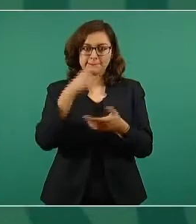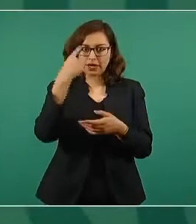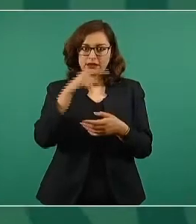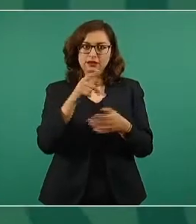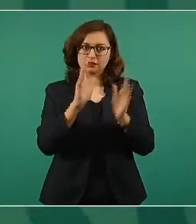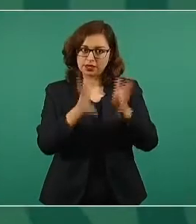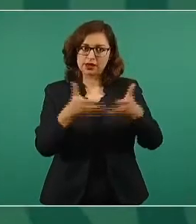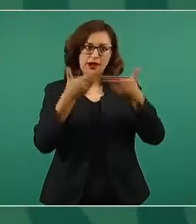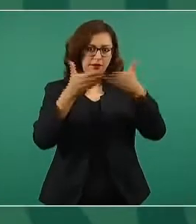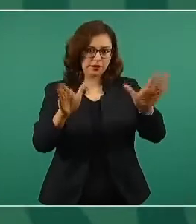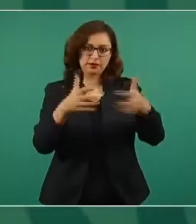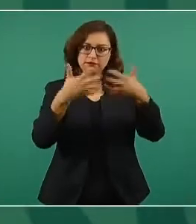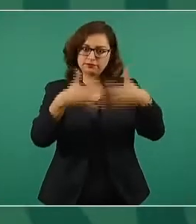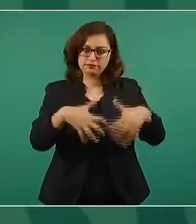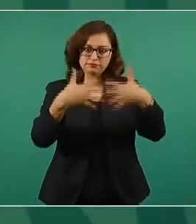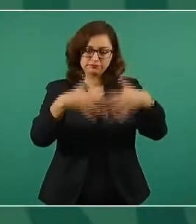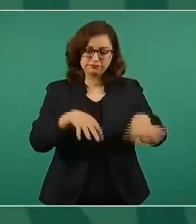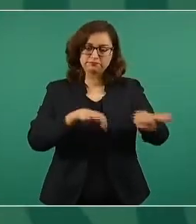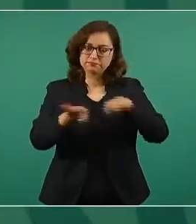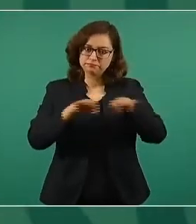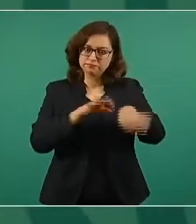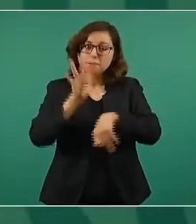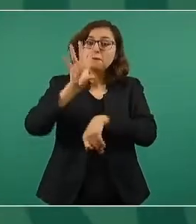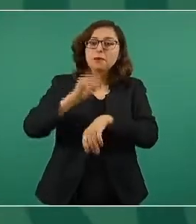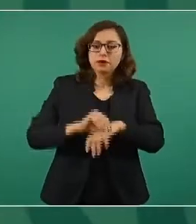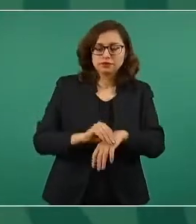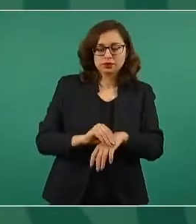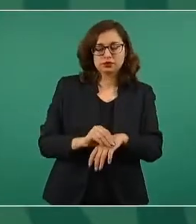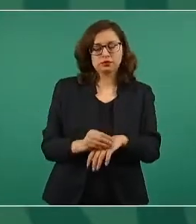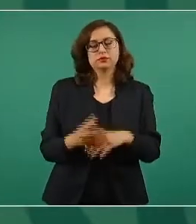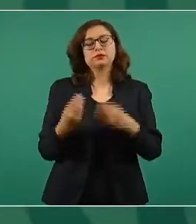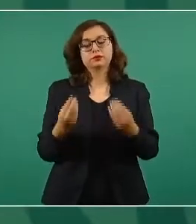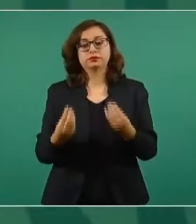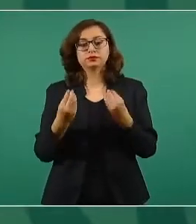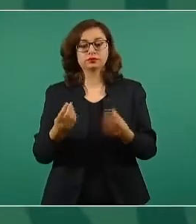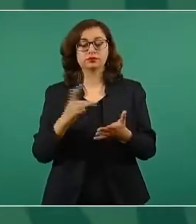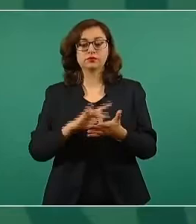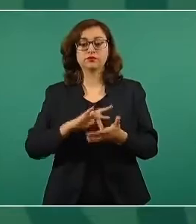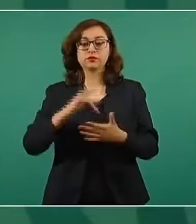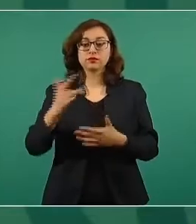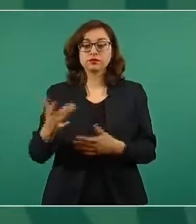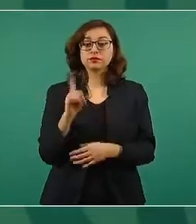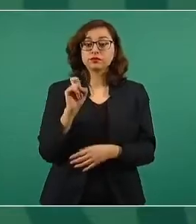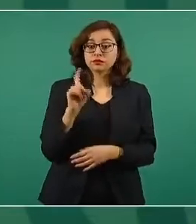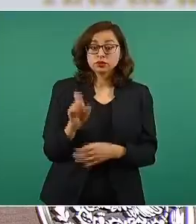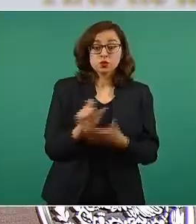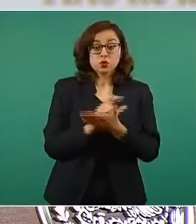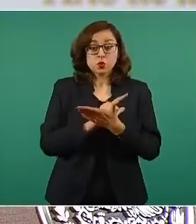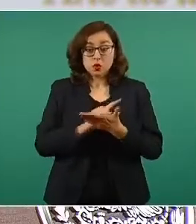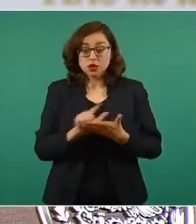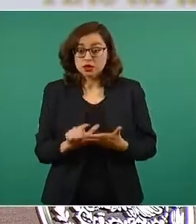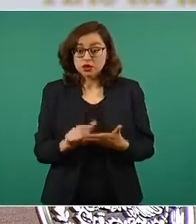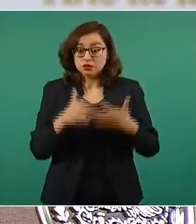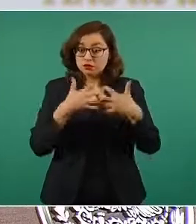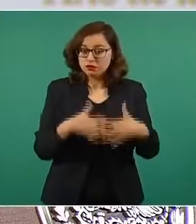planta, que no va a utilizar aguas limpias, sino aguas